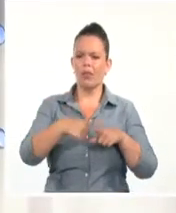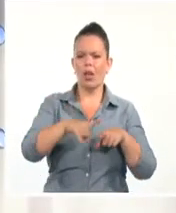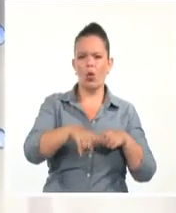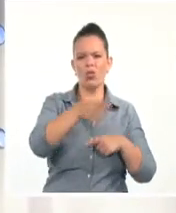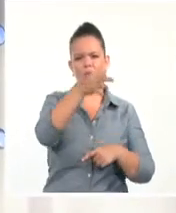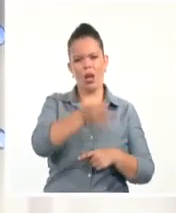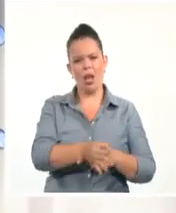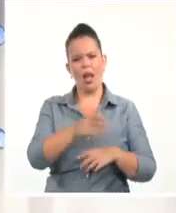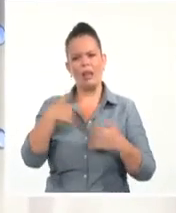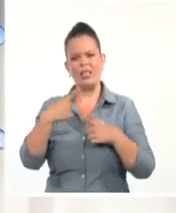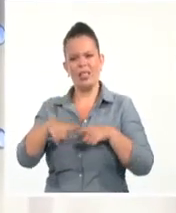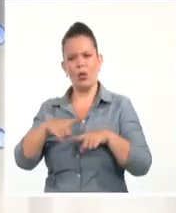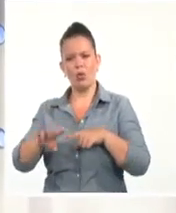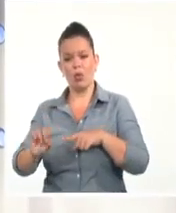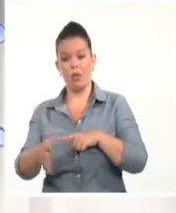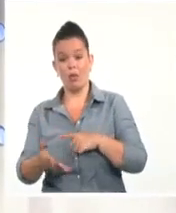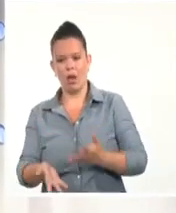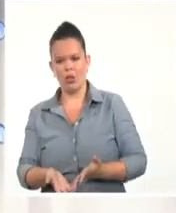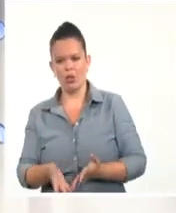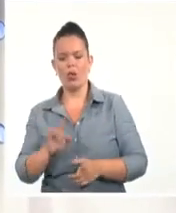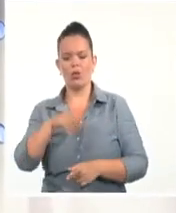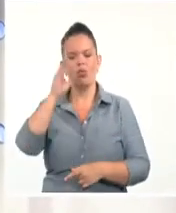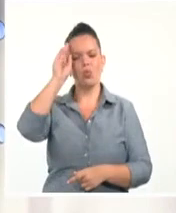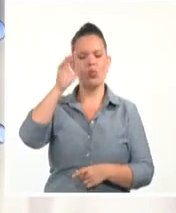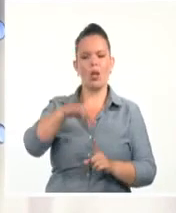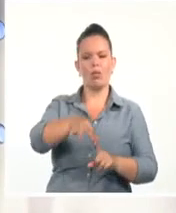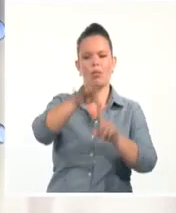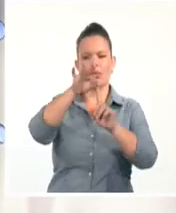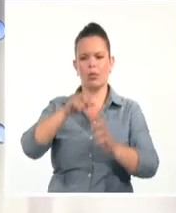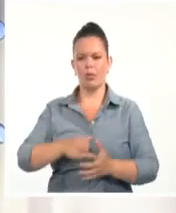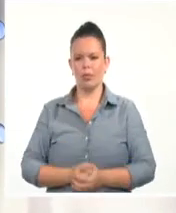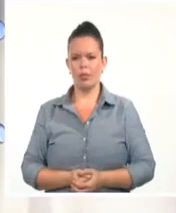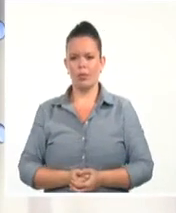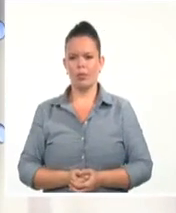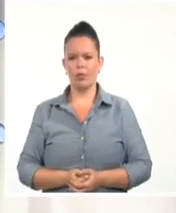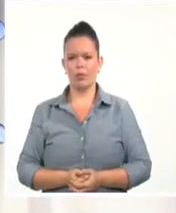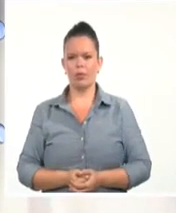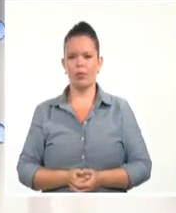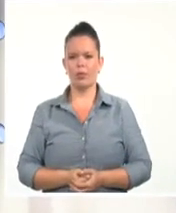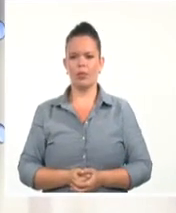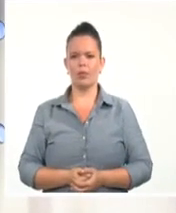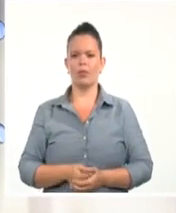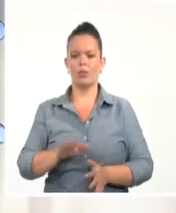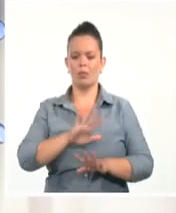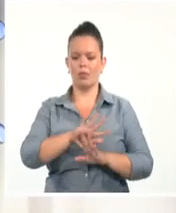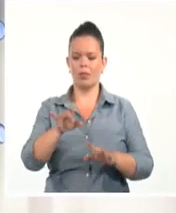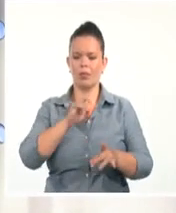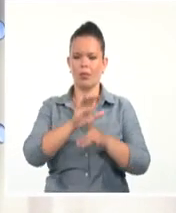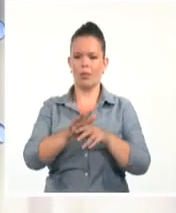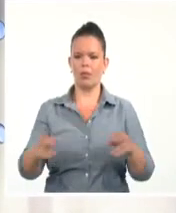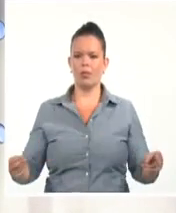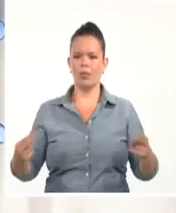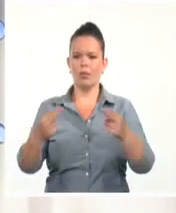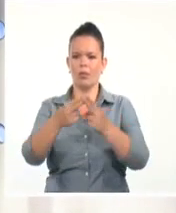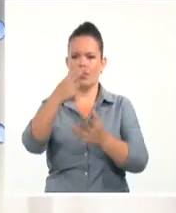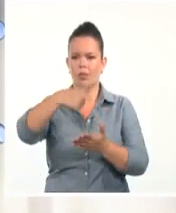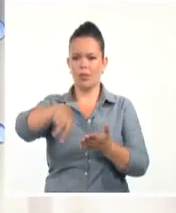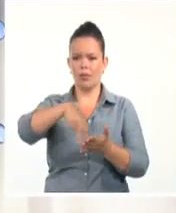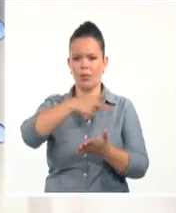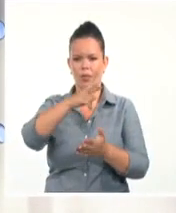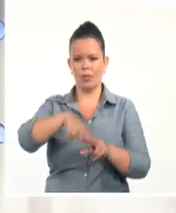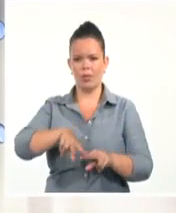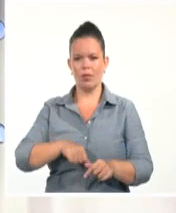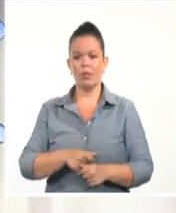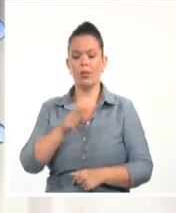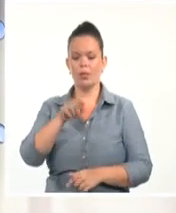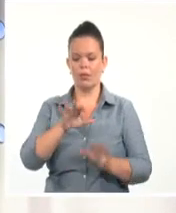este martes comenzó el Festival Internacional Danzón Habana 2021, dedicado al aniversario 60 de la UNIAC. El presidente de la organización,